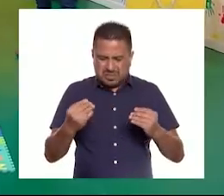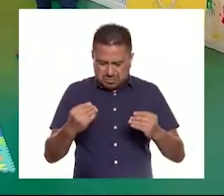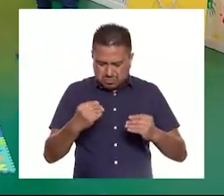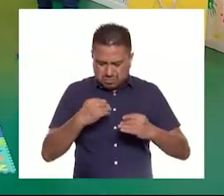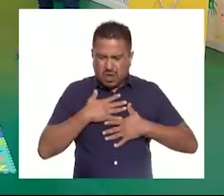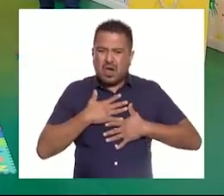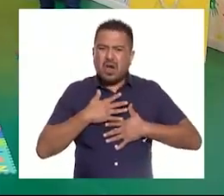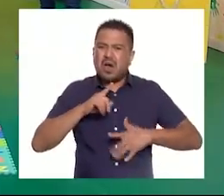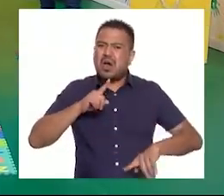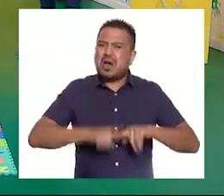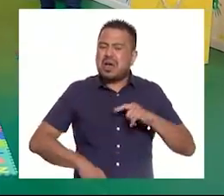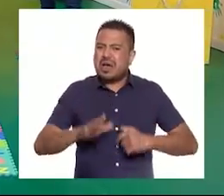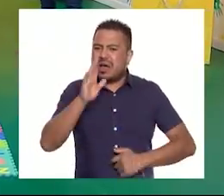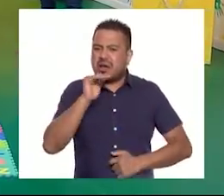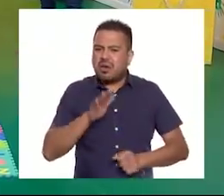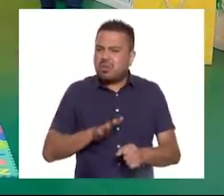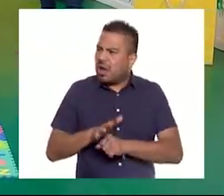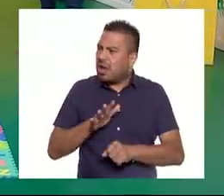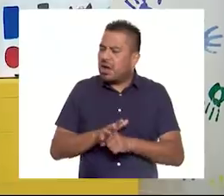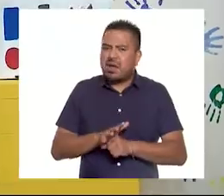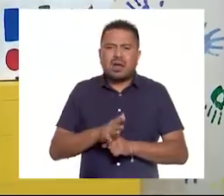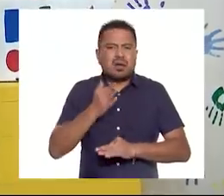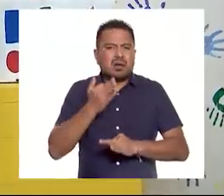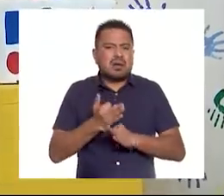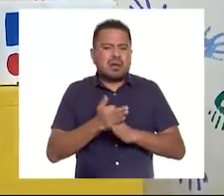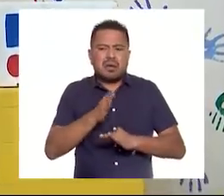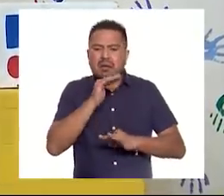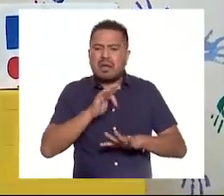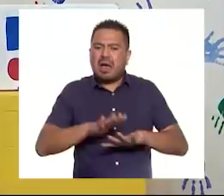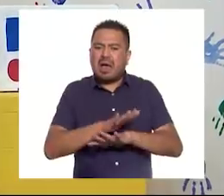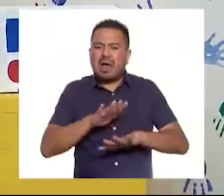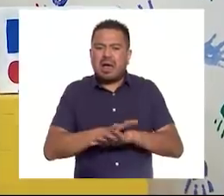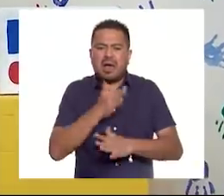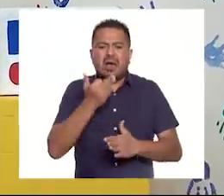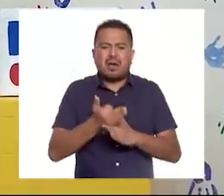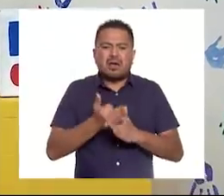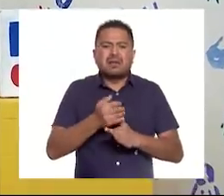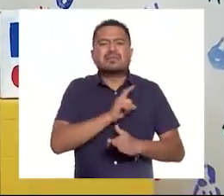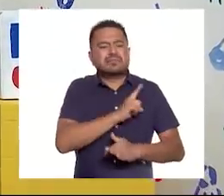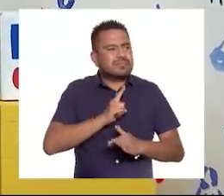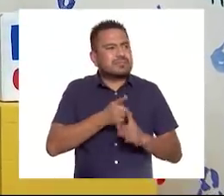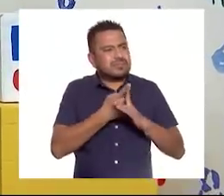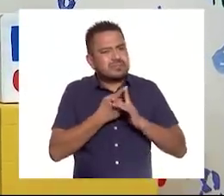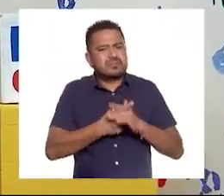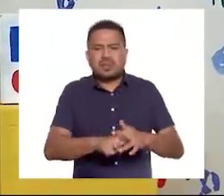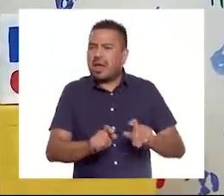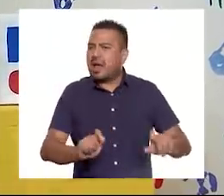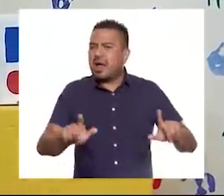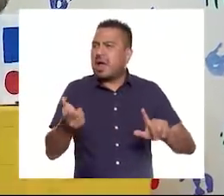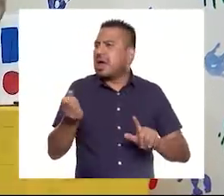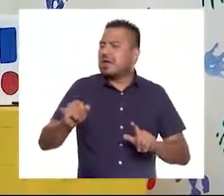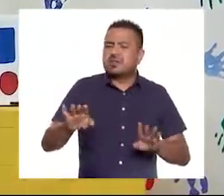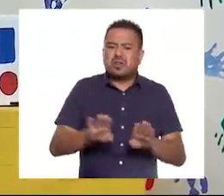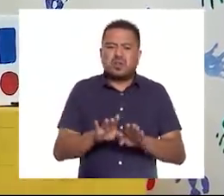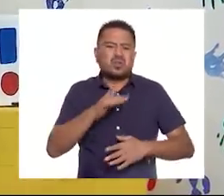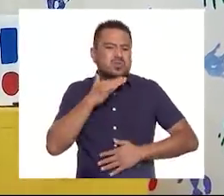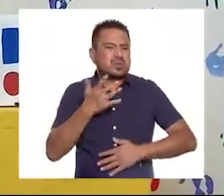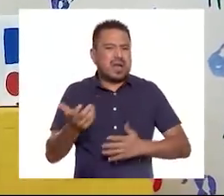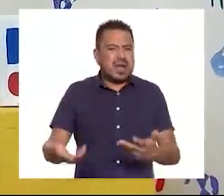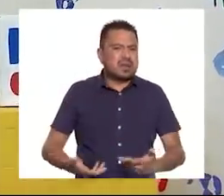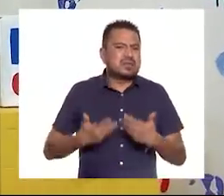aquí, no se quita, mira. ¿Qué mancha? Ni siquiera me dio tiempo de cambiarme, así que vamos a tener que hacer el programa así, como estoy todo sucio.